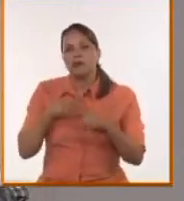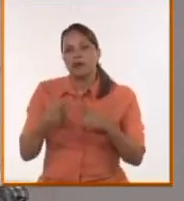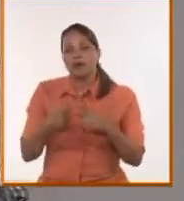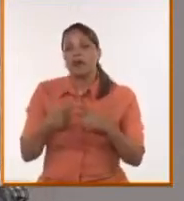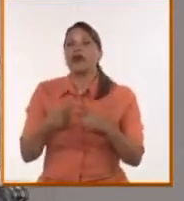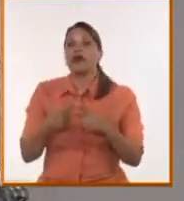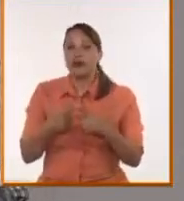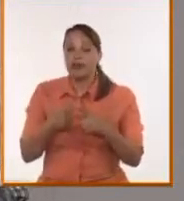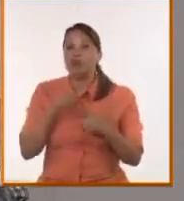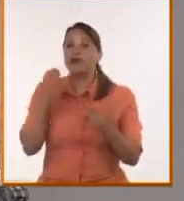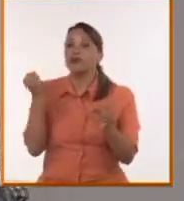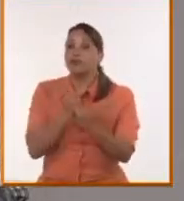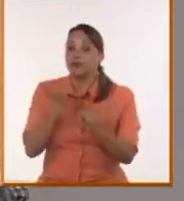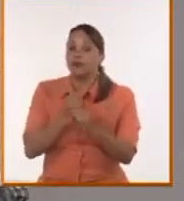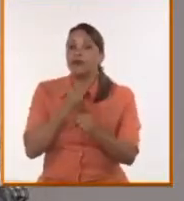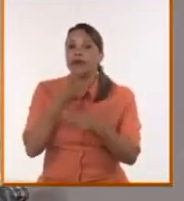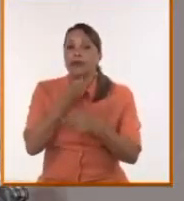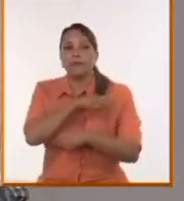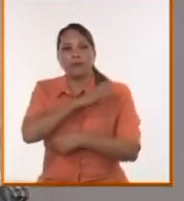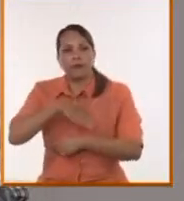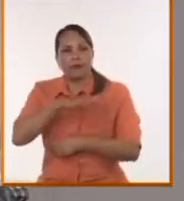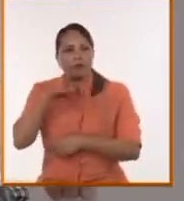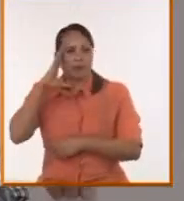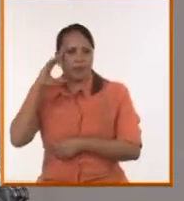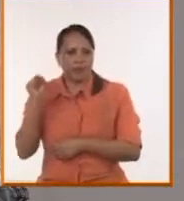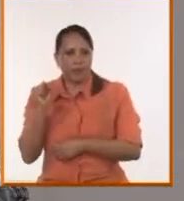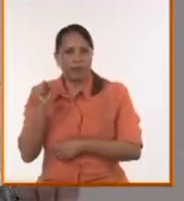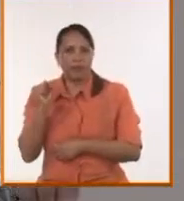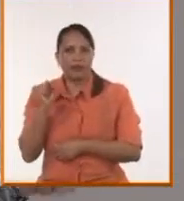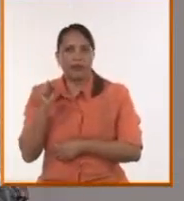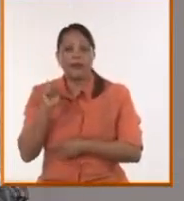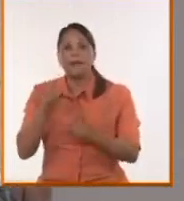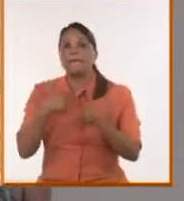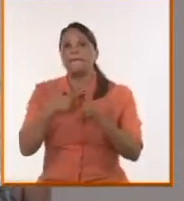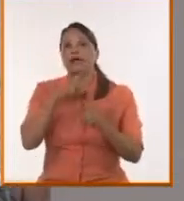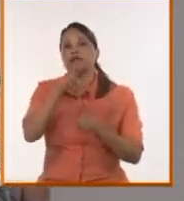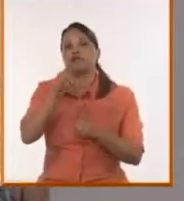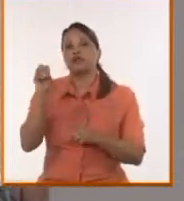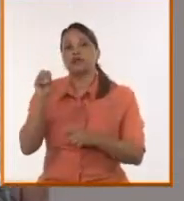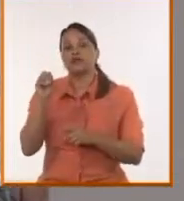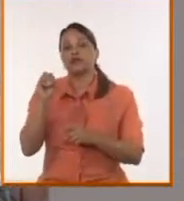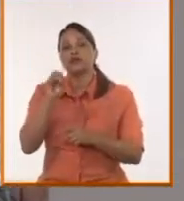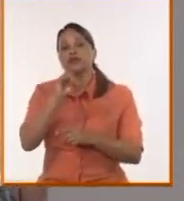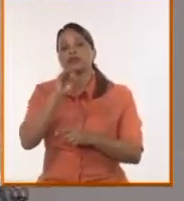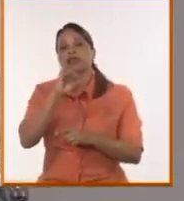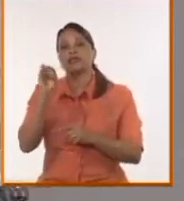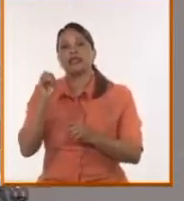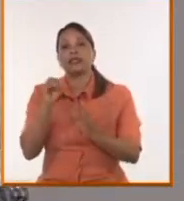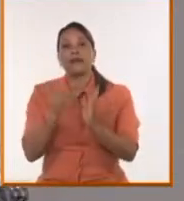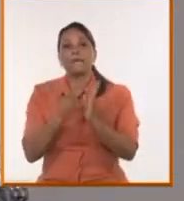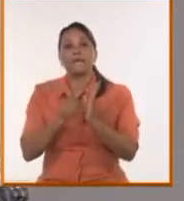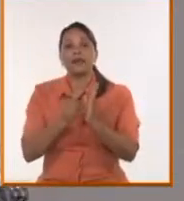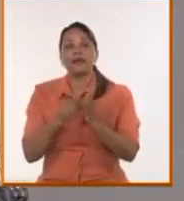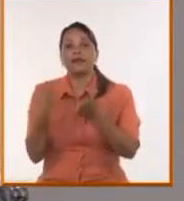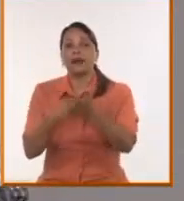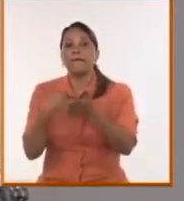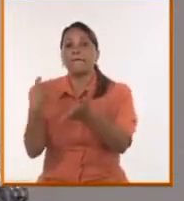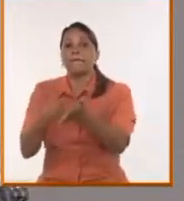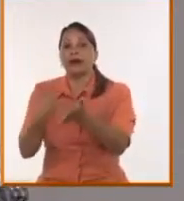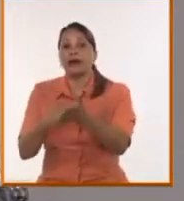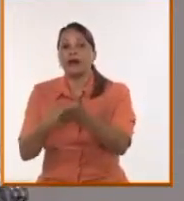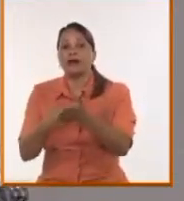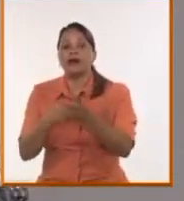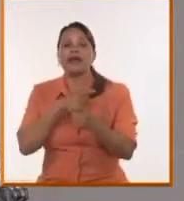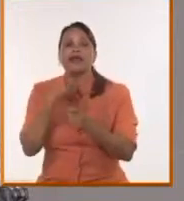intentando hacer para que entienda nuestra población. Porque se han metido más de 260.000 millones de euros en esa guerra para armar al ejército más